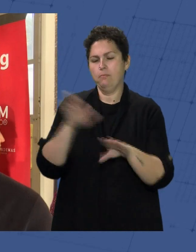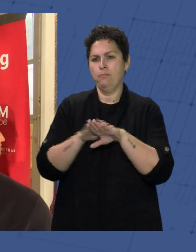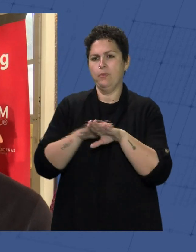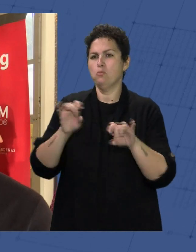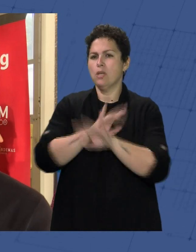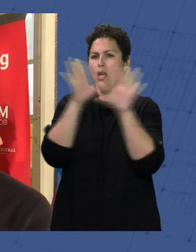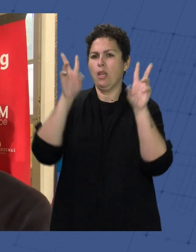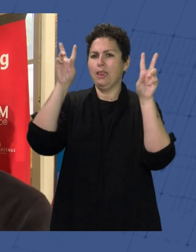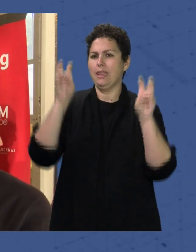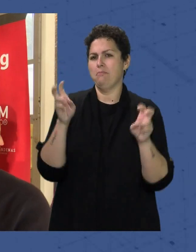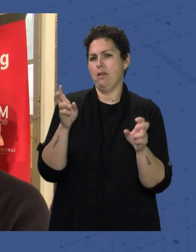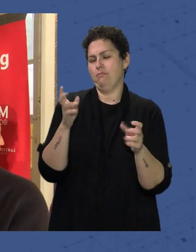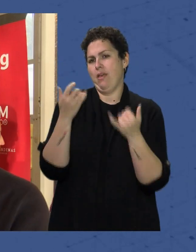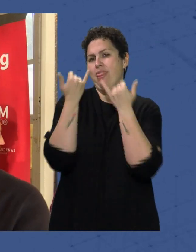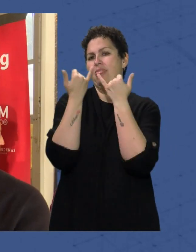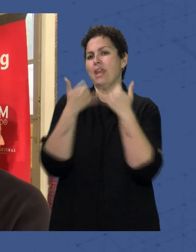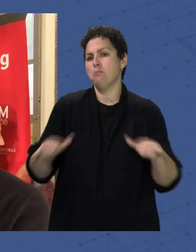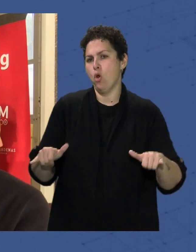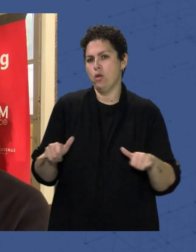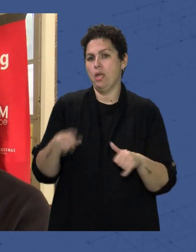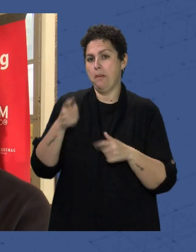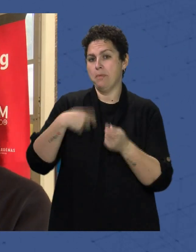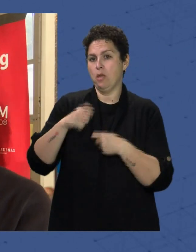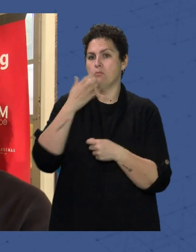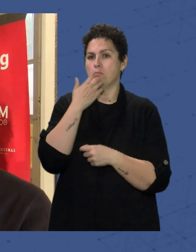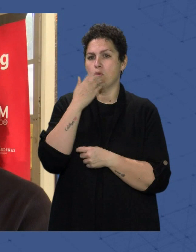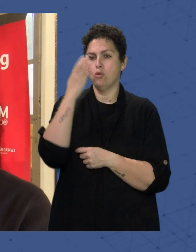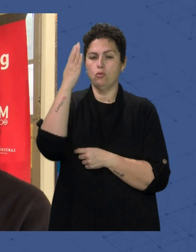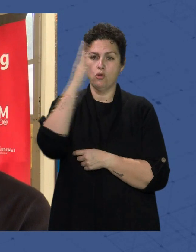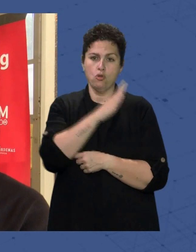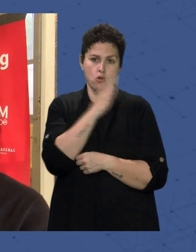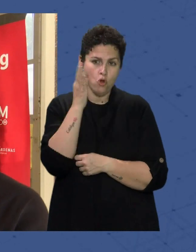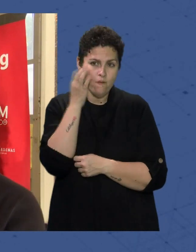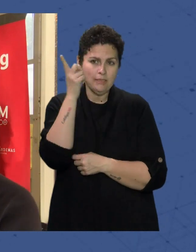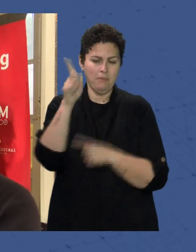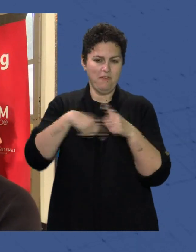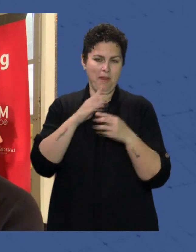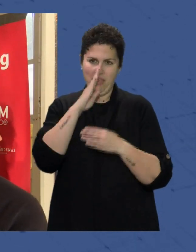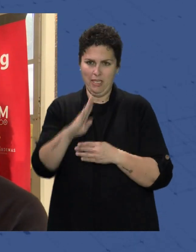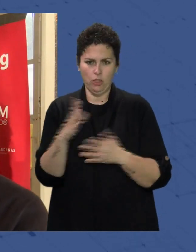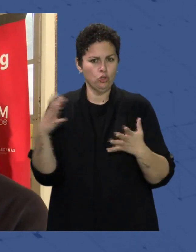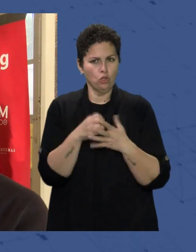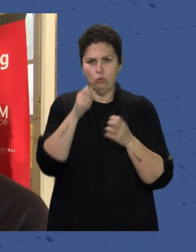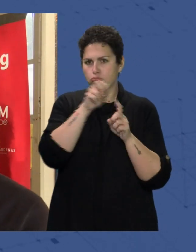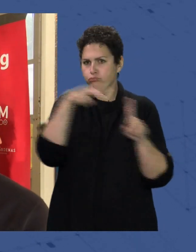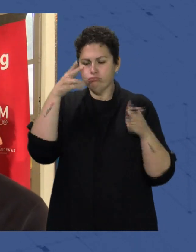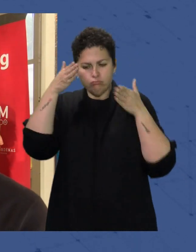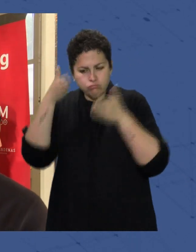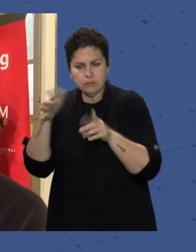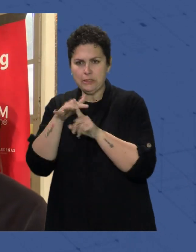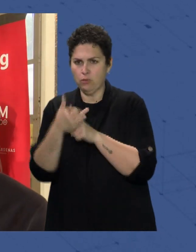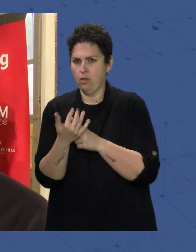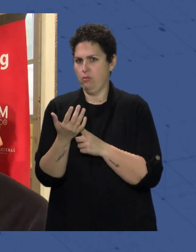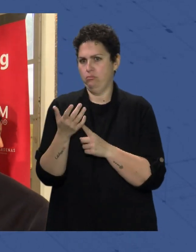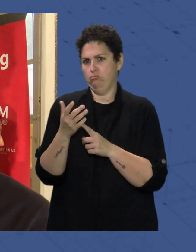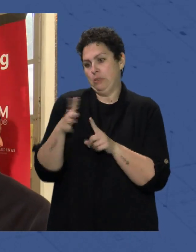ceremonia Y ese mercado Es la novia Y la familia directa Entonces Todo lo enfoca A ese momento Es un momento